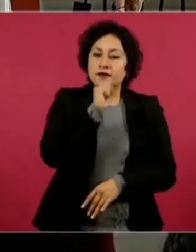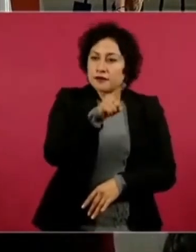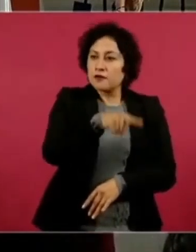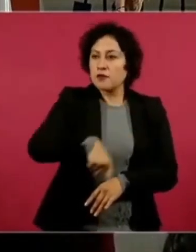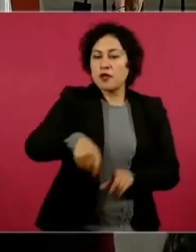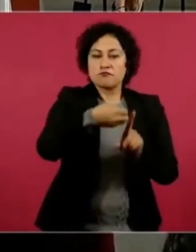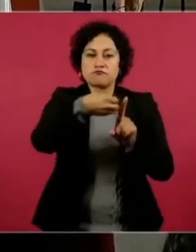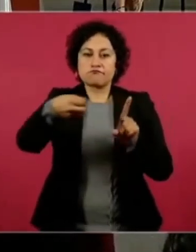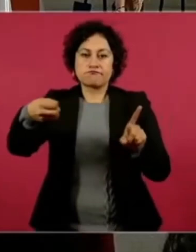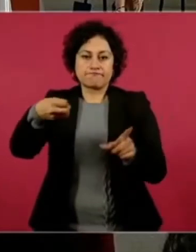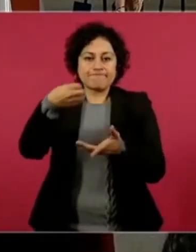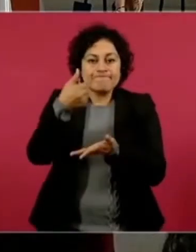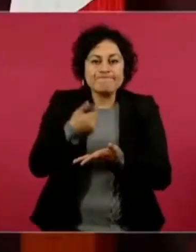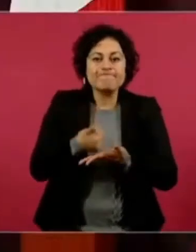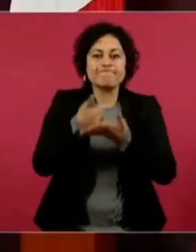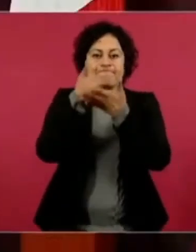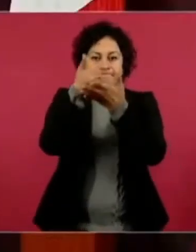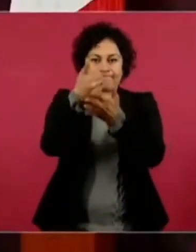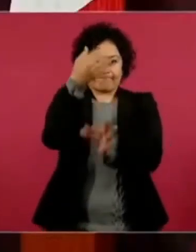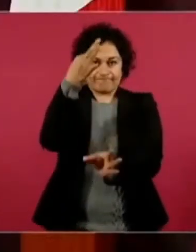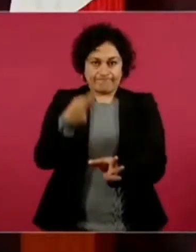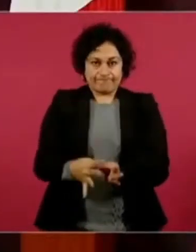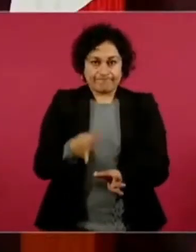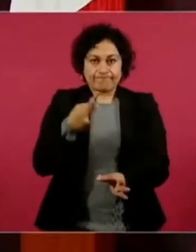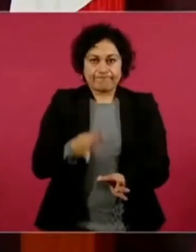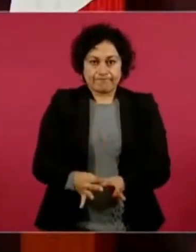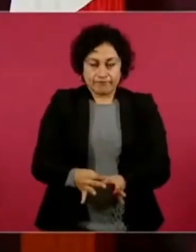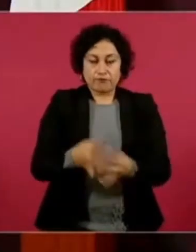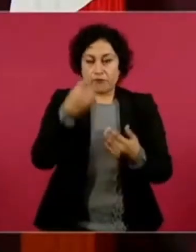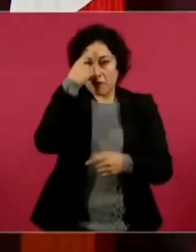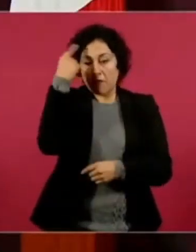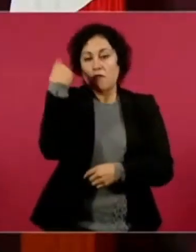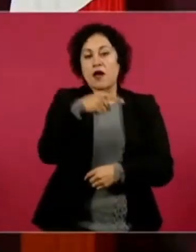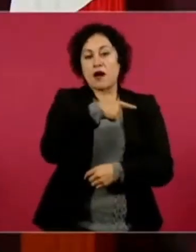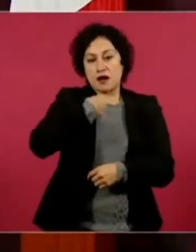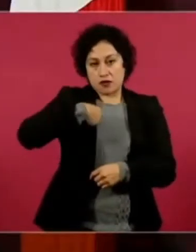para que podamos ayudar?